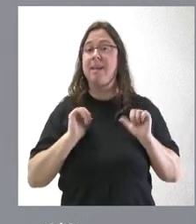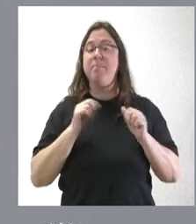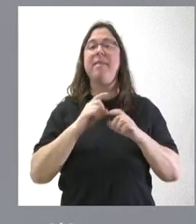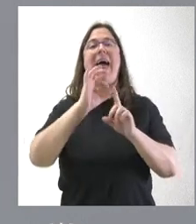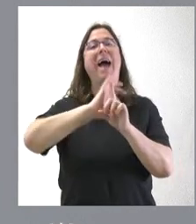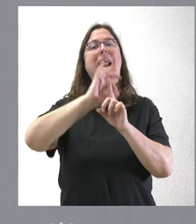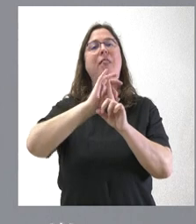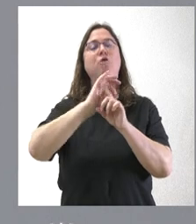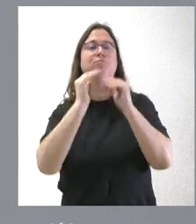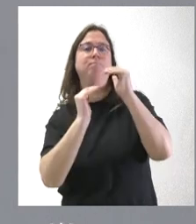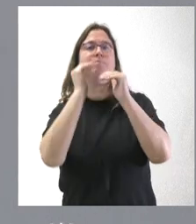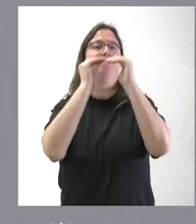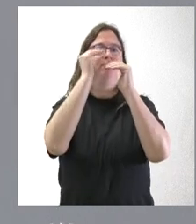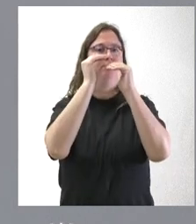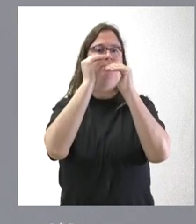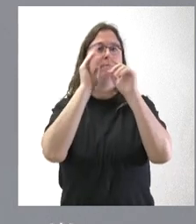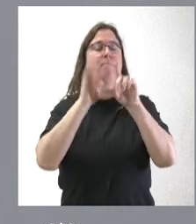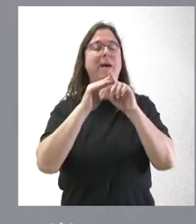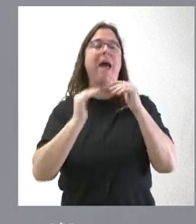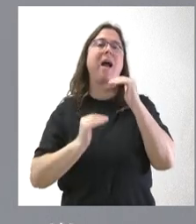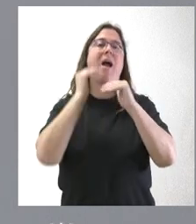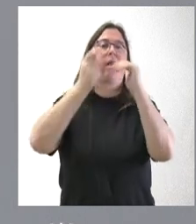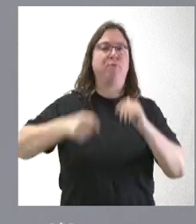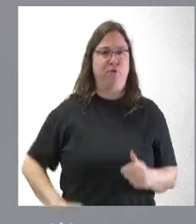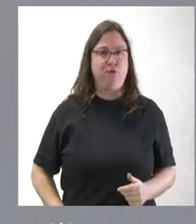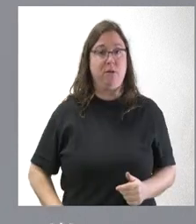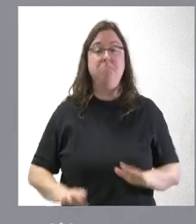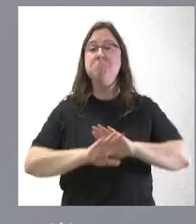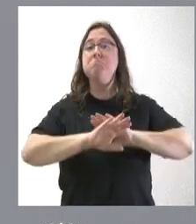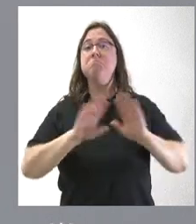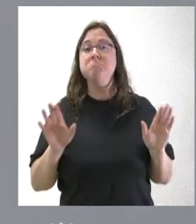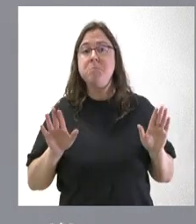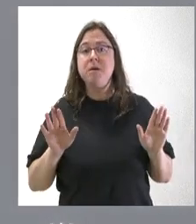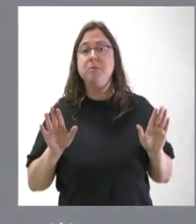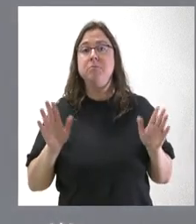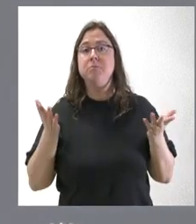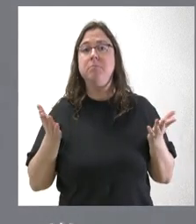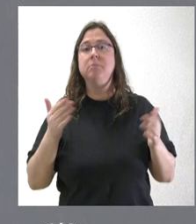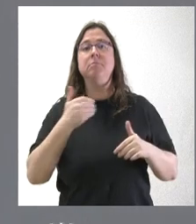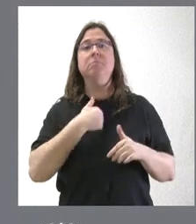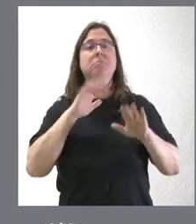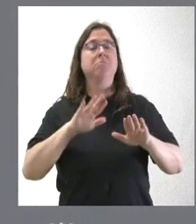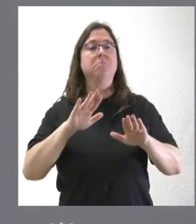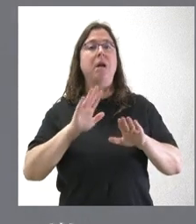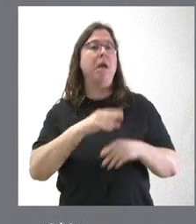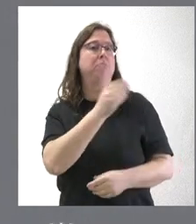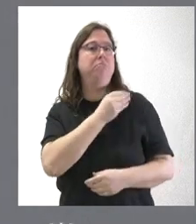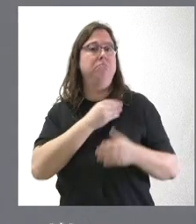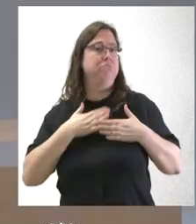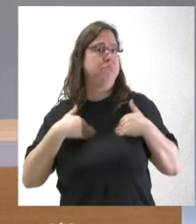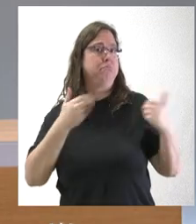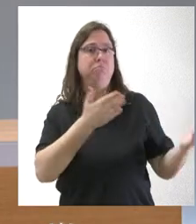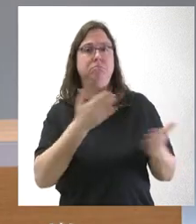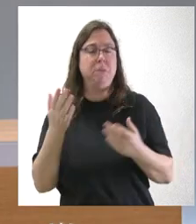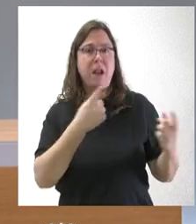grado de lo que es el proceso de la carrera profesional. Y, sin más, pues estoy a la espera de sus preguntas, las que pudieran